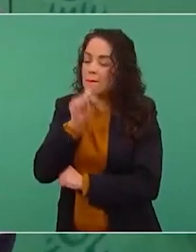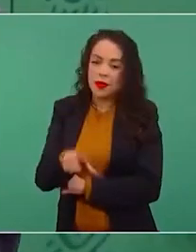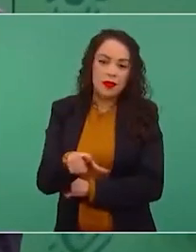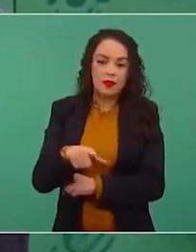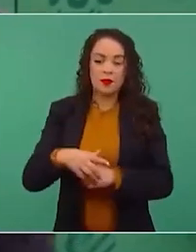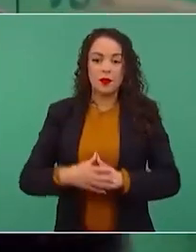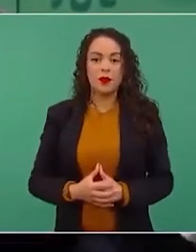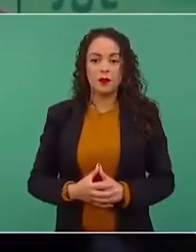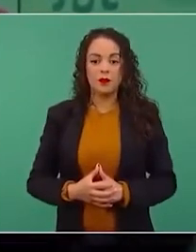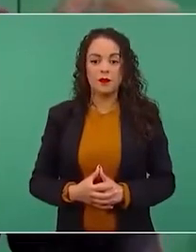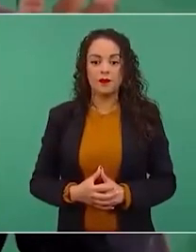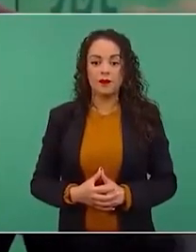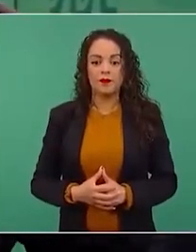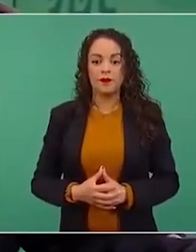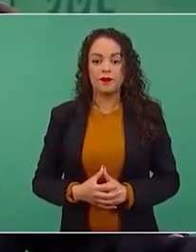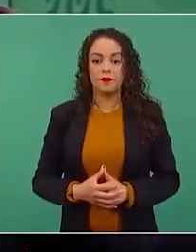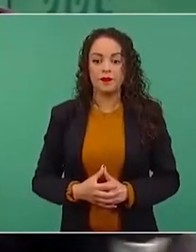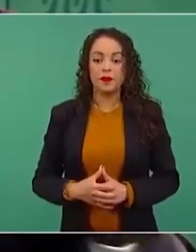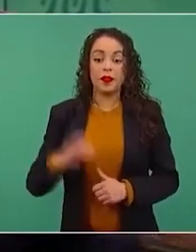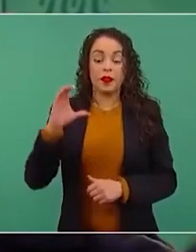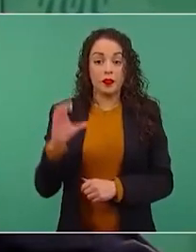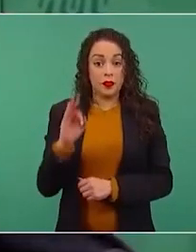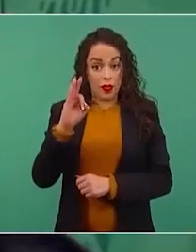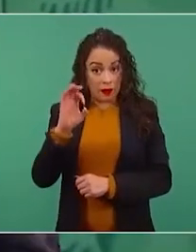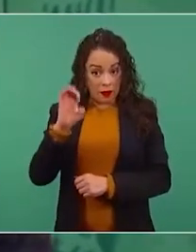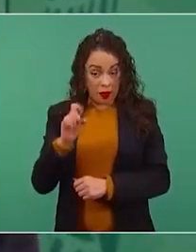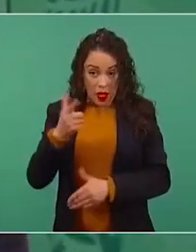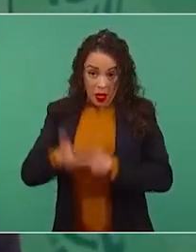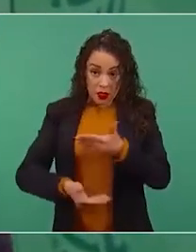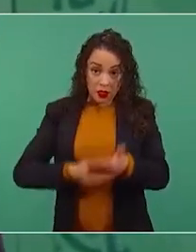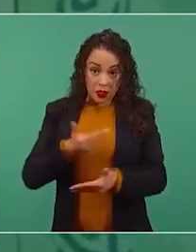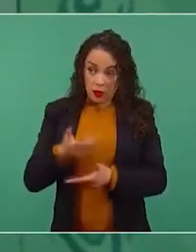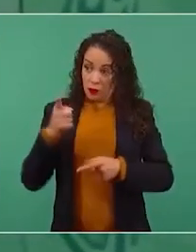Todo el servicio lo prestaba la Comisión Federal de Electricidad